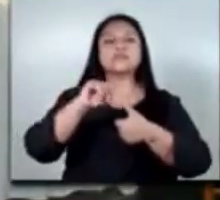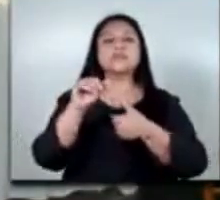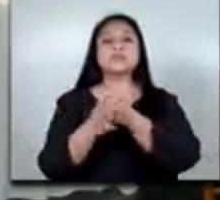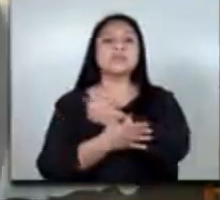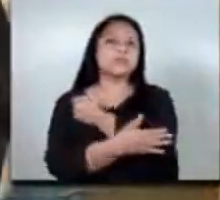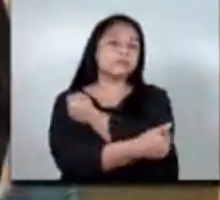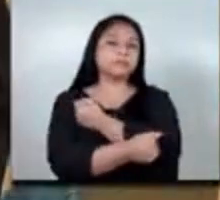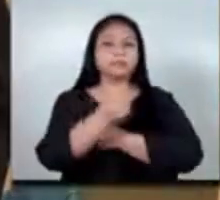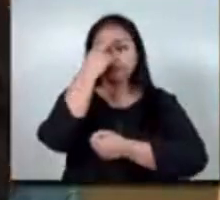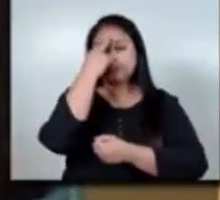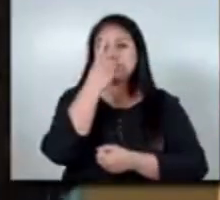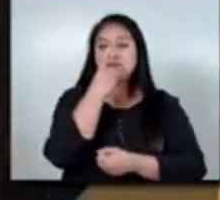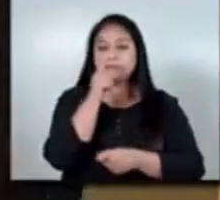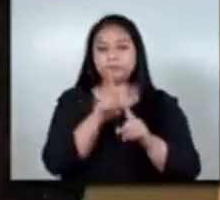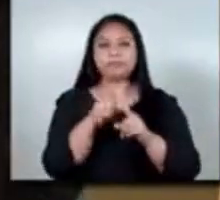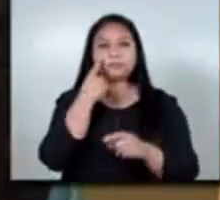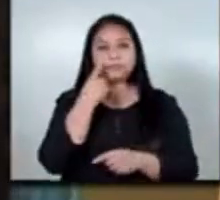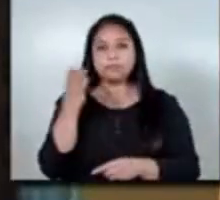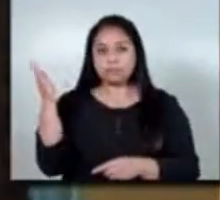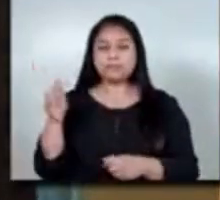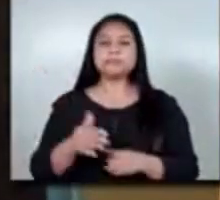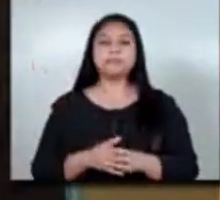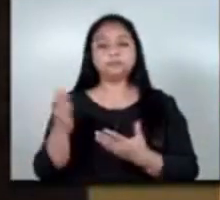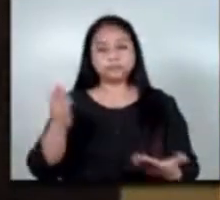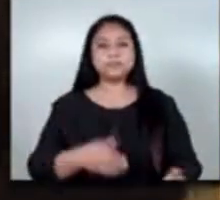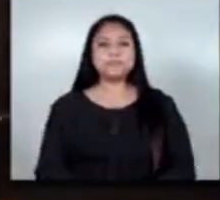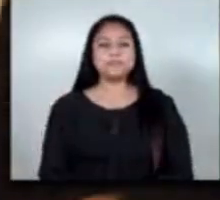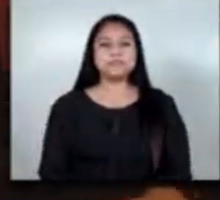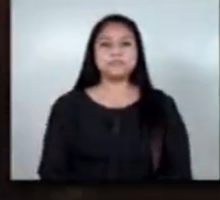quien precisamente nos dirige su mensaje bienvenida